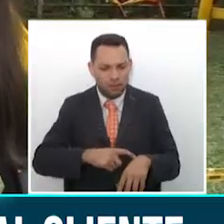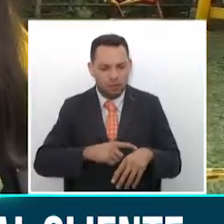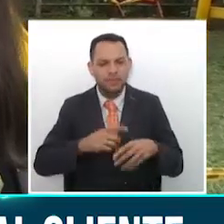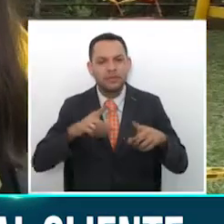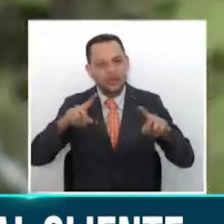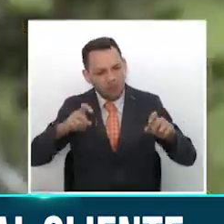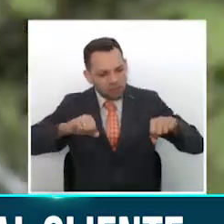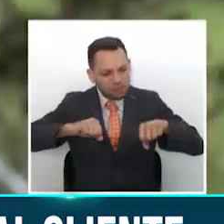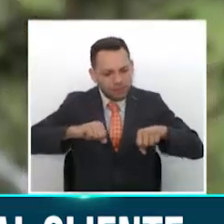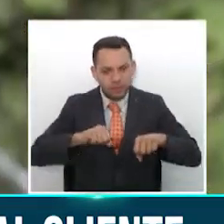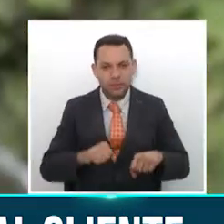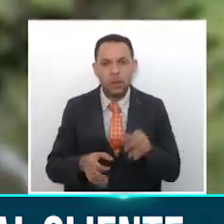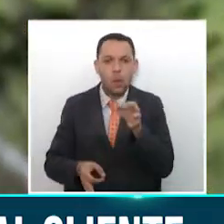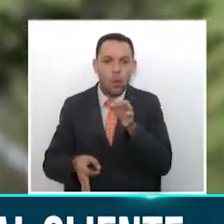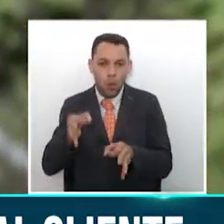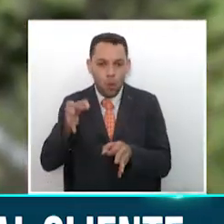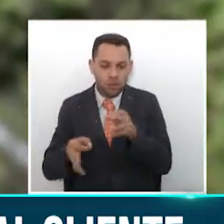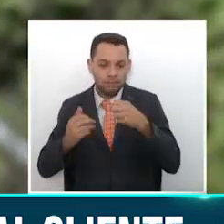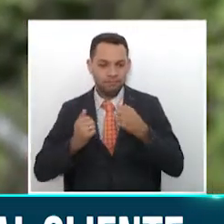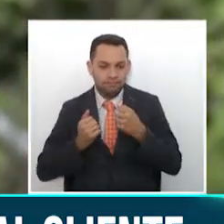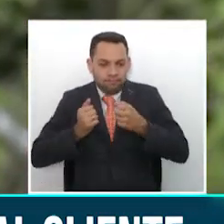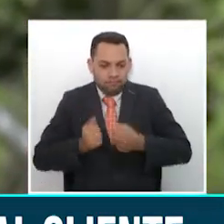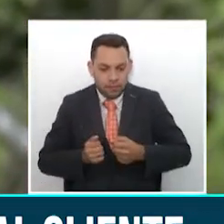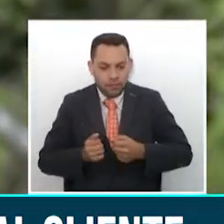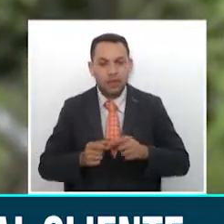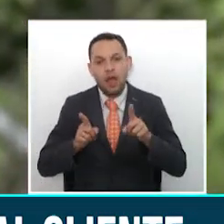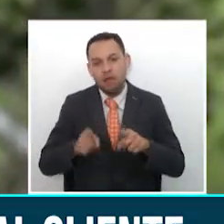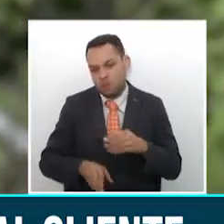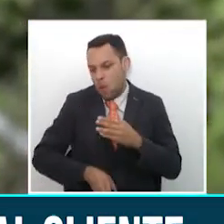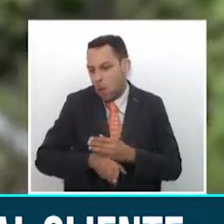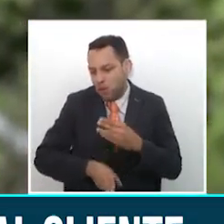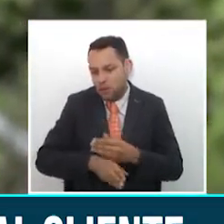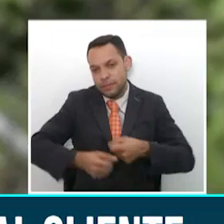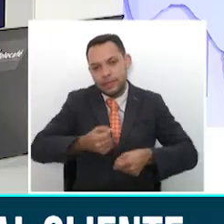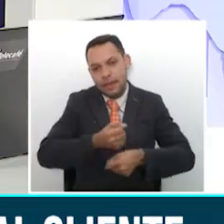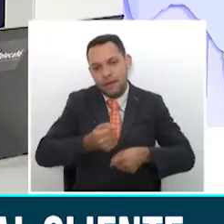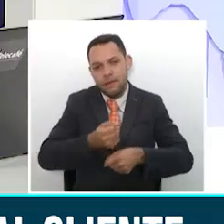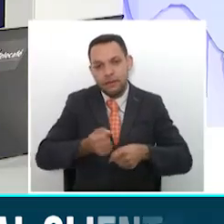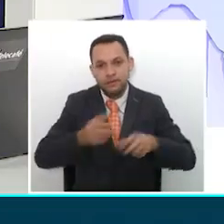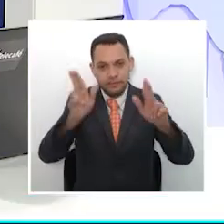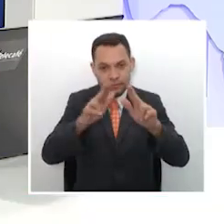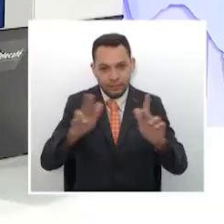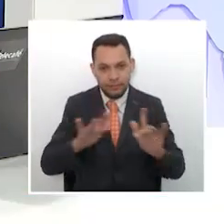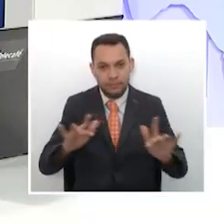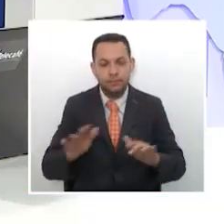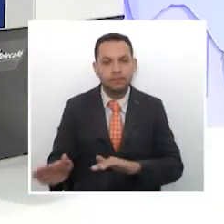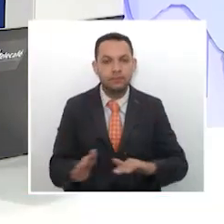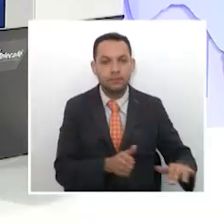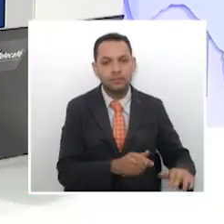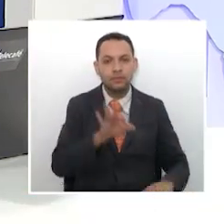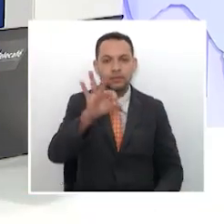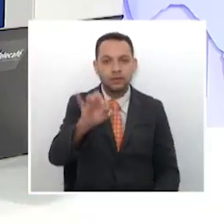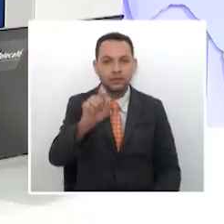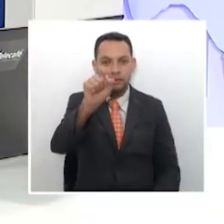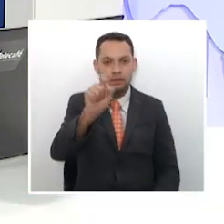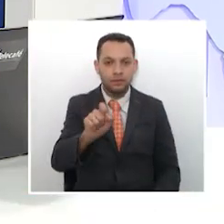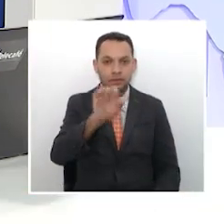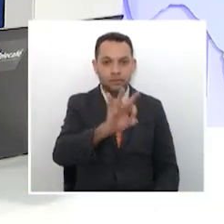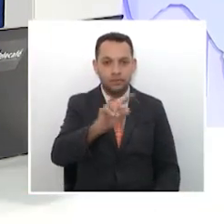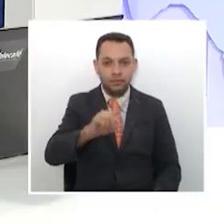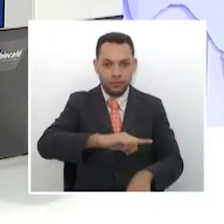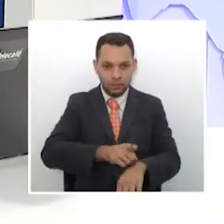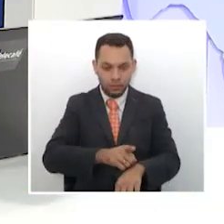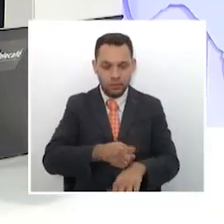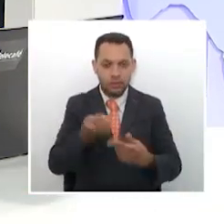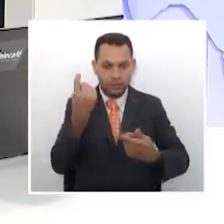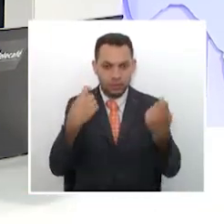empleados de la rama judicial han venido operando de manera virtual como muchos otros sectores. A las 8 de la noche, 31 minutos, hacemos una pausa en